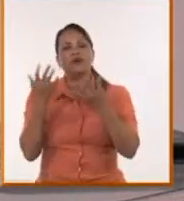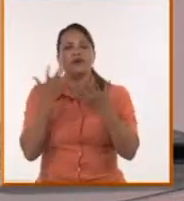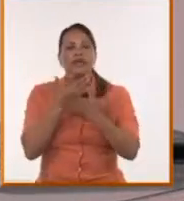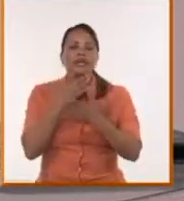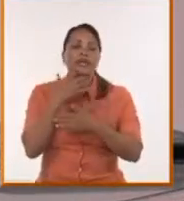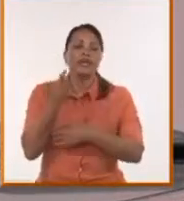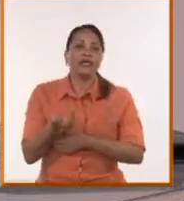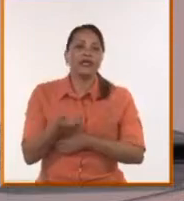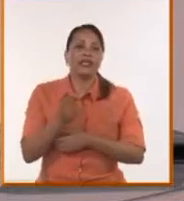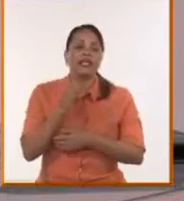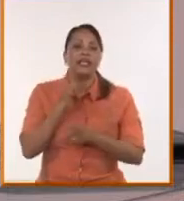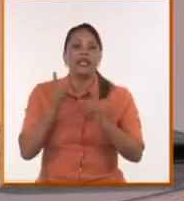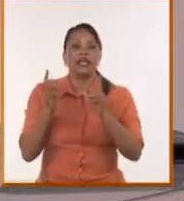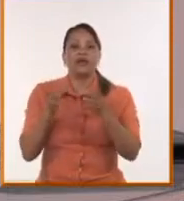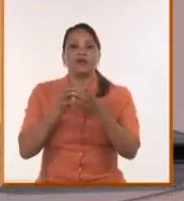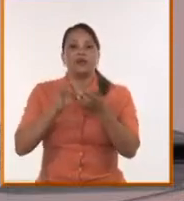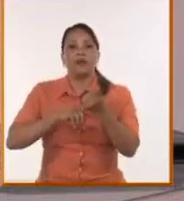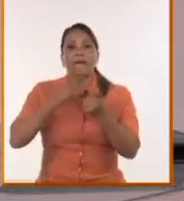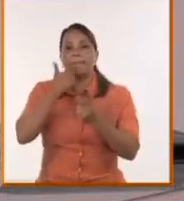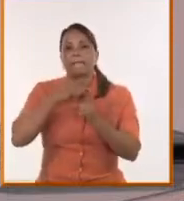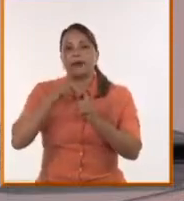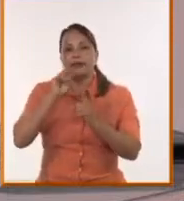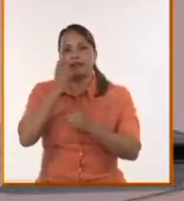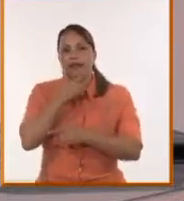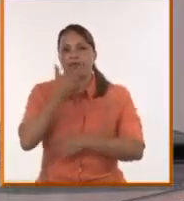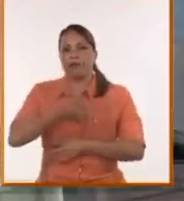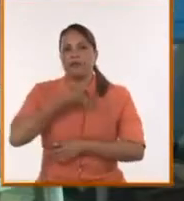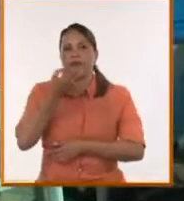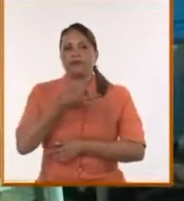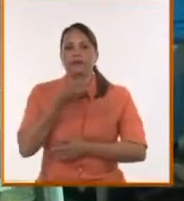el coloquio Patria para nuestra mesa redonda.